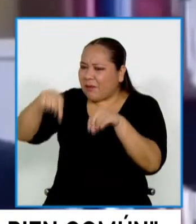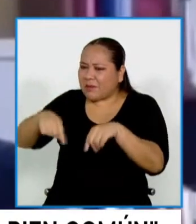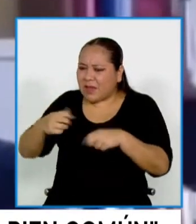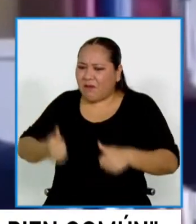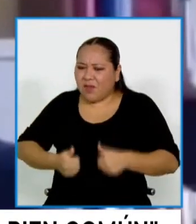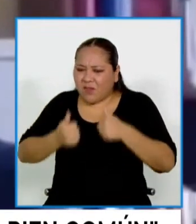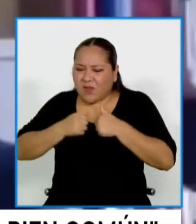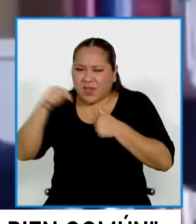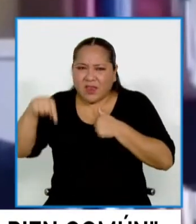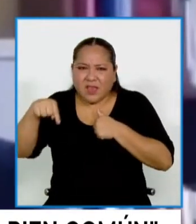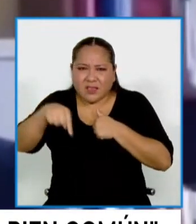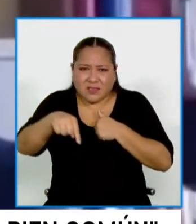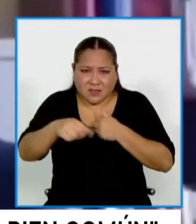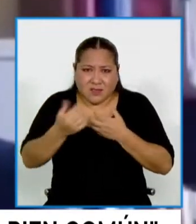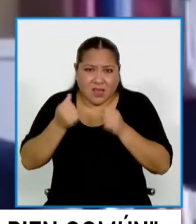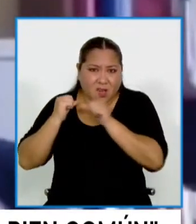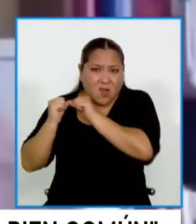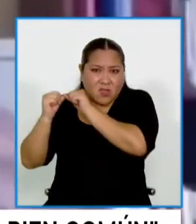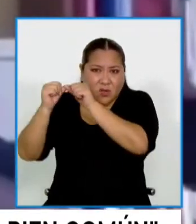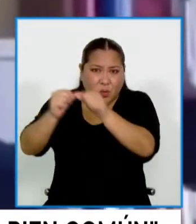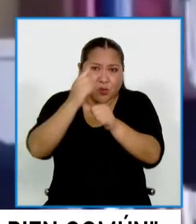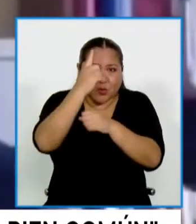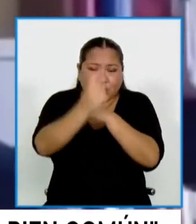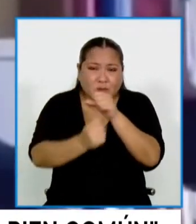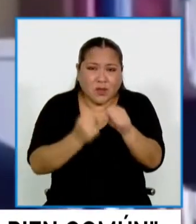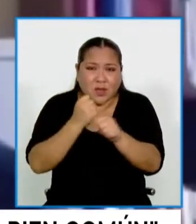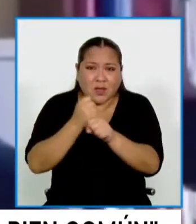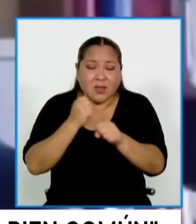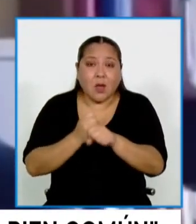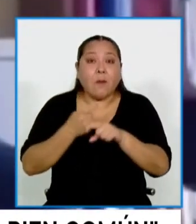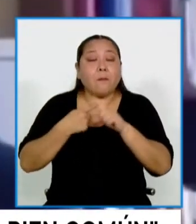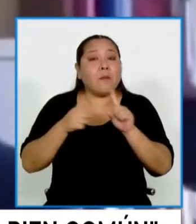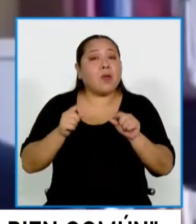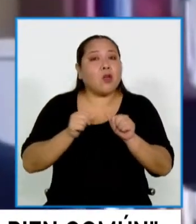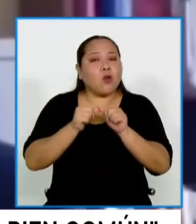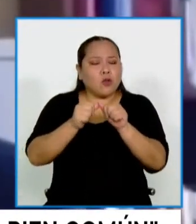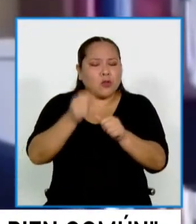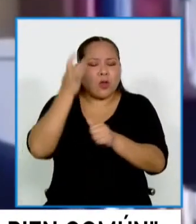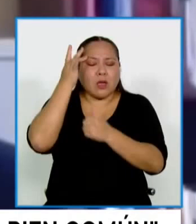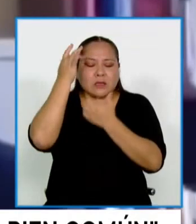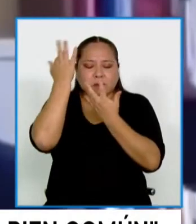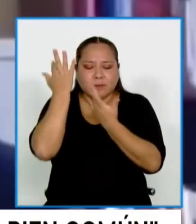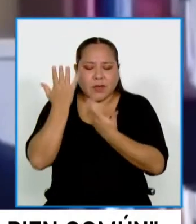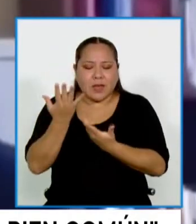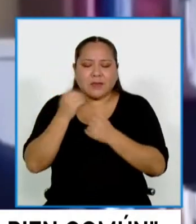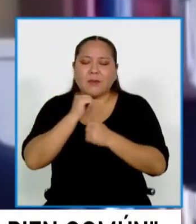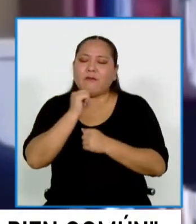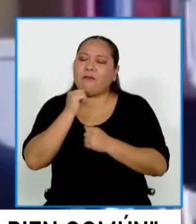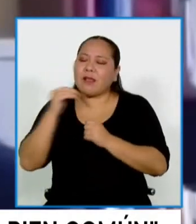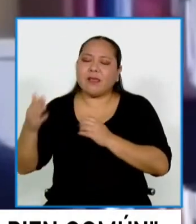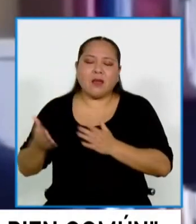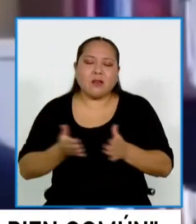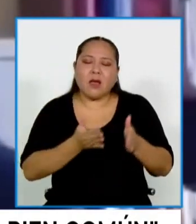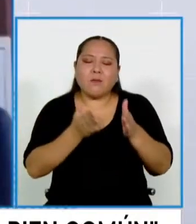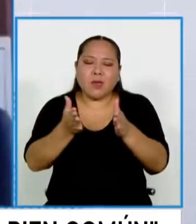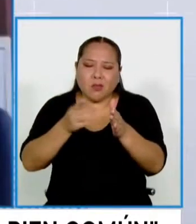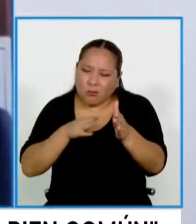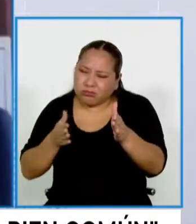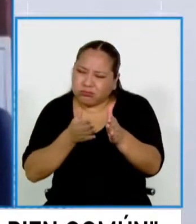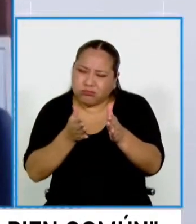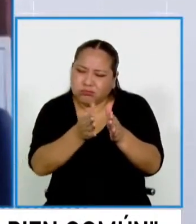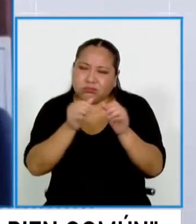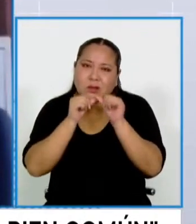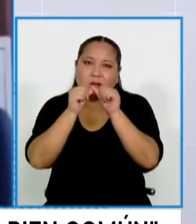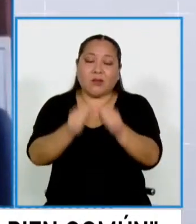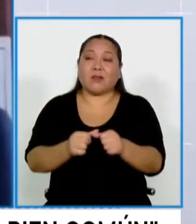situación todavía hoy? Así es. Aunque hay signos de esperanza, pero nos falta mucho camino por recorrer. Muy bien, muchísimas